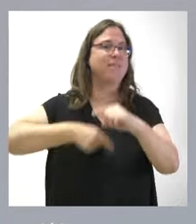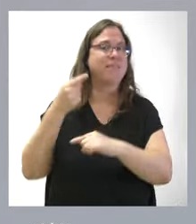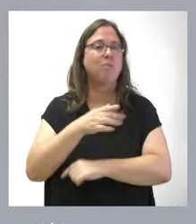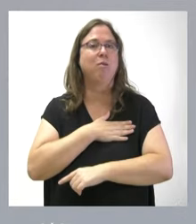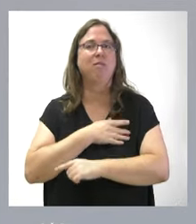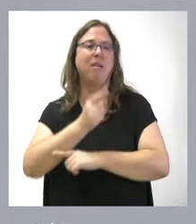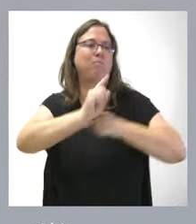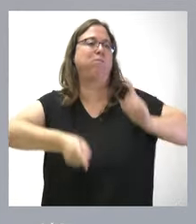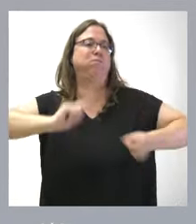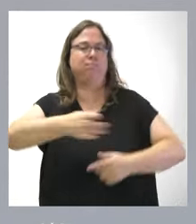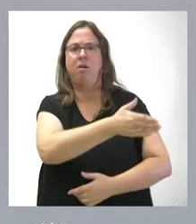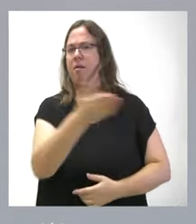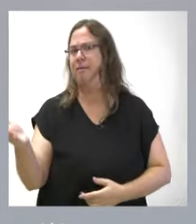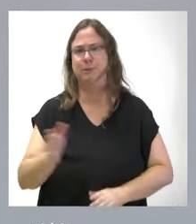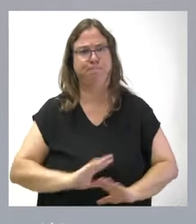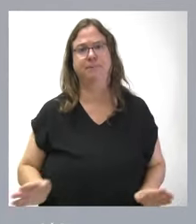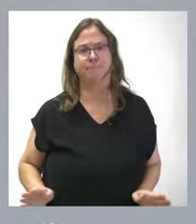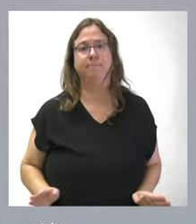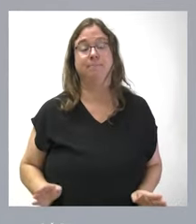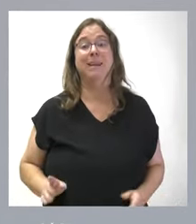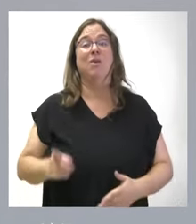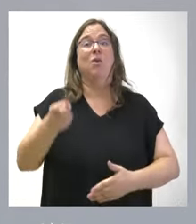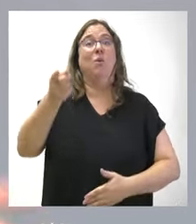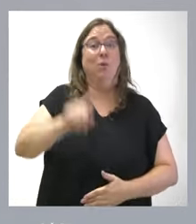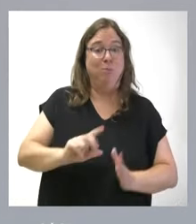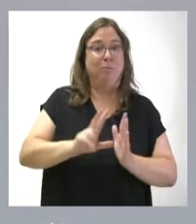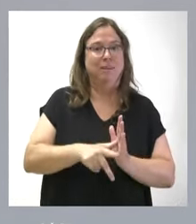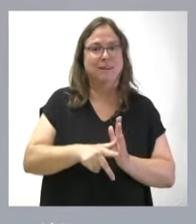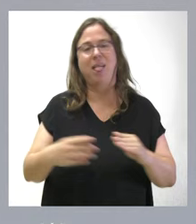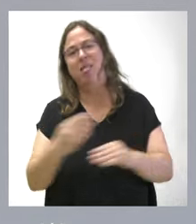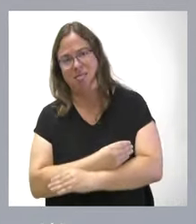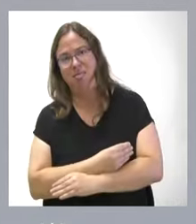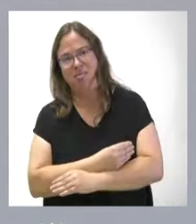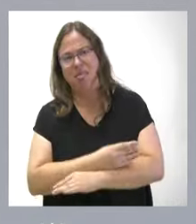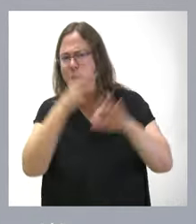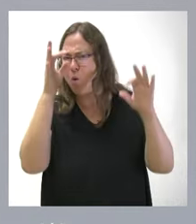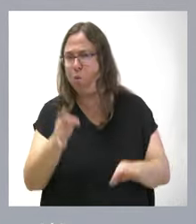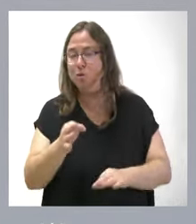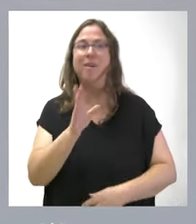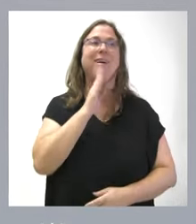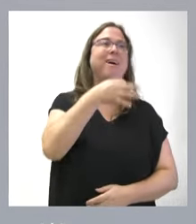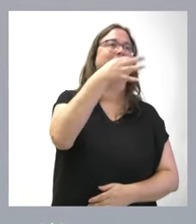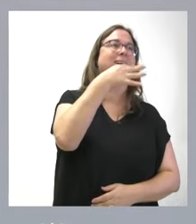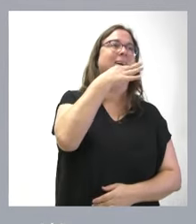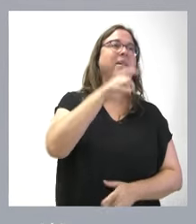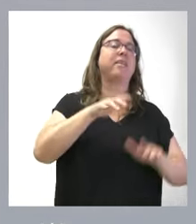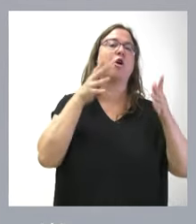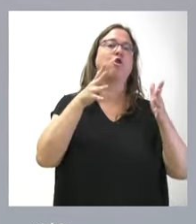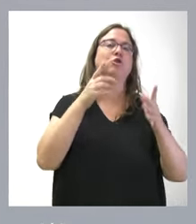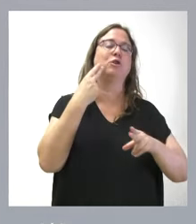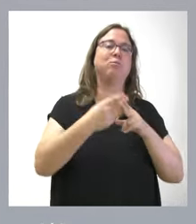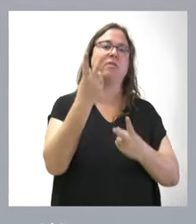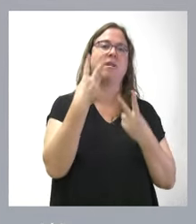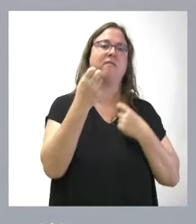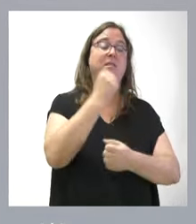al resto. Y un mes después está diciendo justo lo contrario de lo que dijo en aquel momento en el Consejo de Política Fiscal y